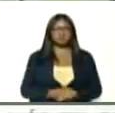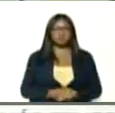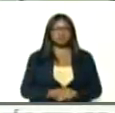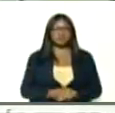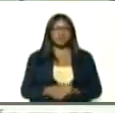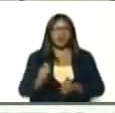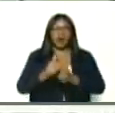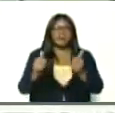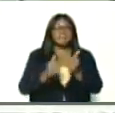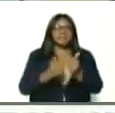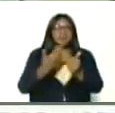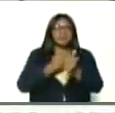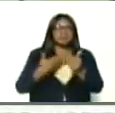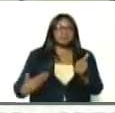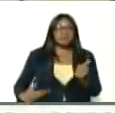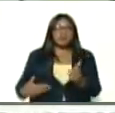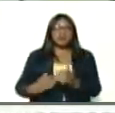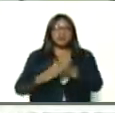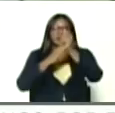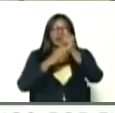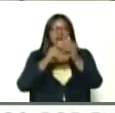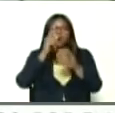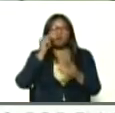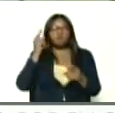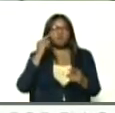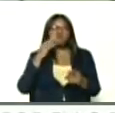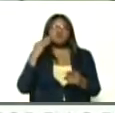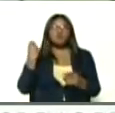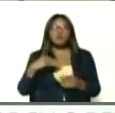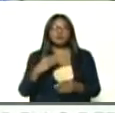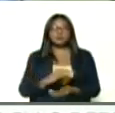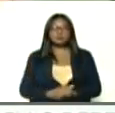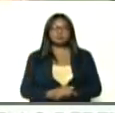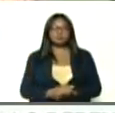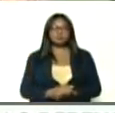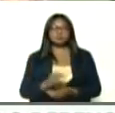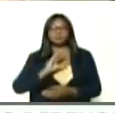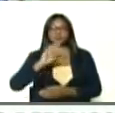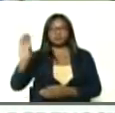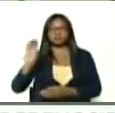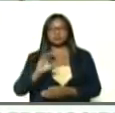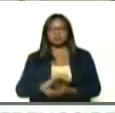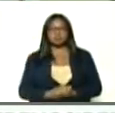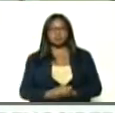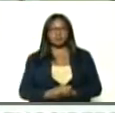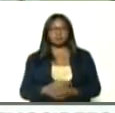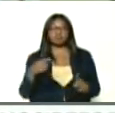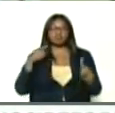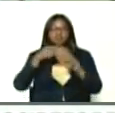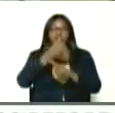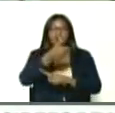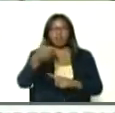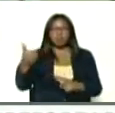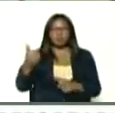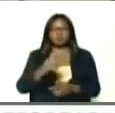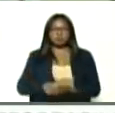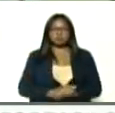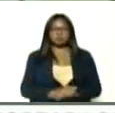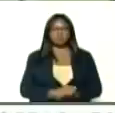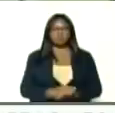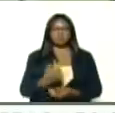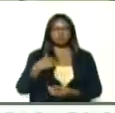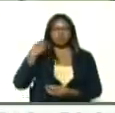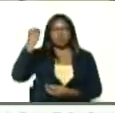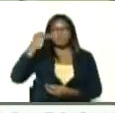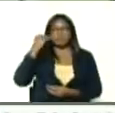señora vicepresidenta, líderes y lideresas, del país, me dirijo, a todos, creo que